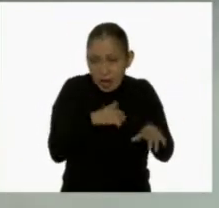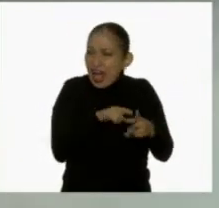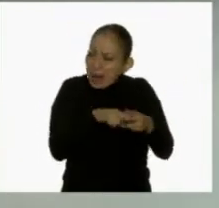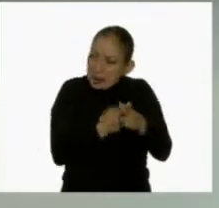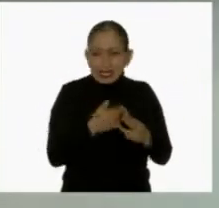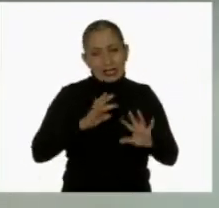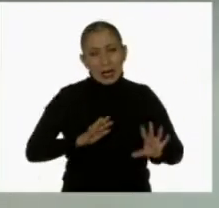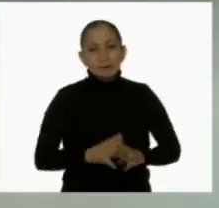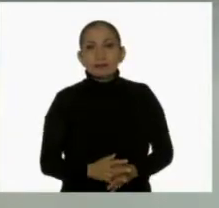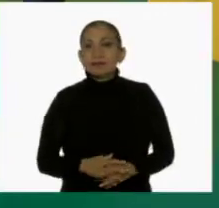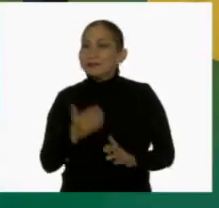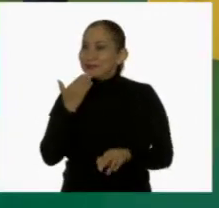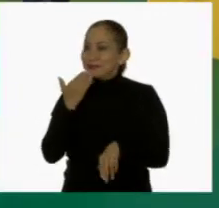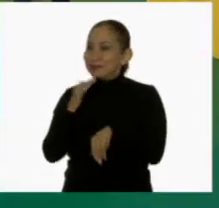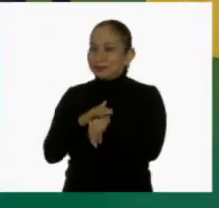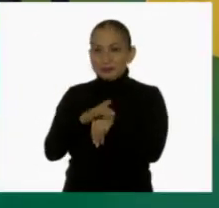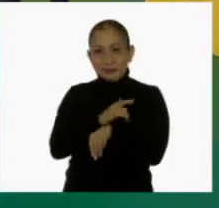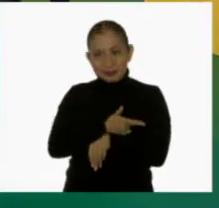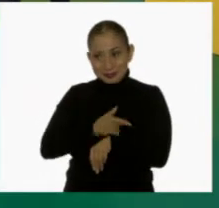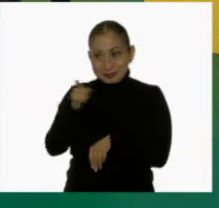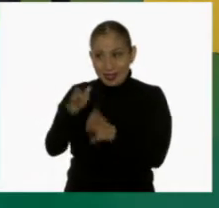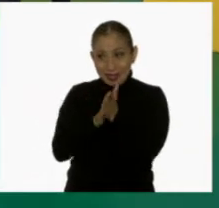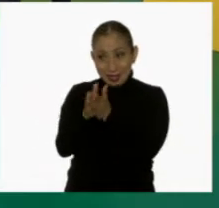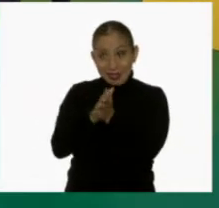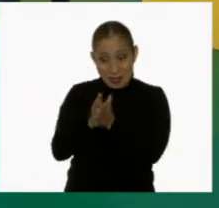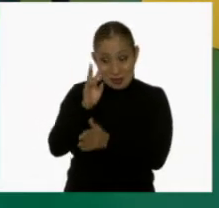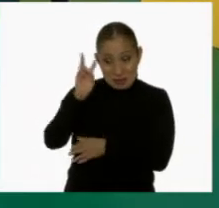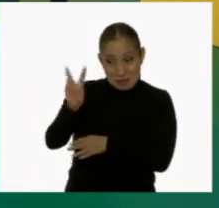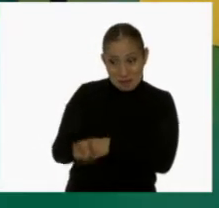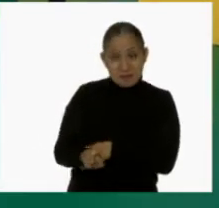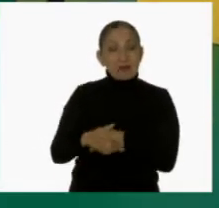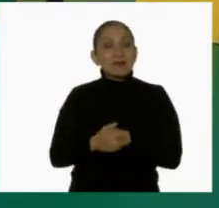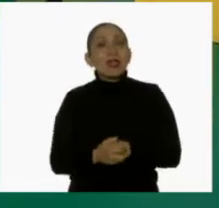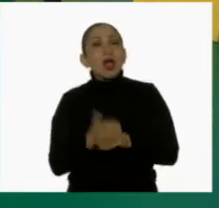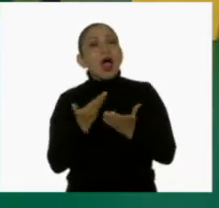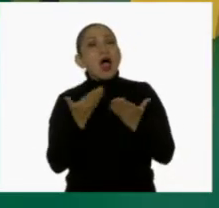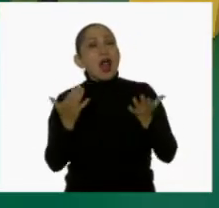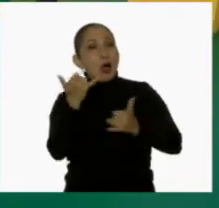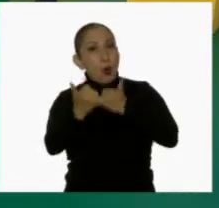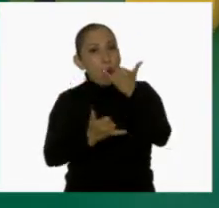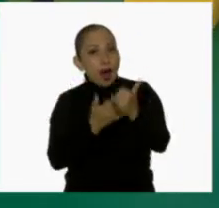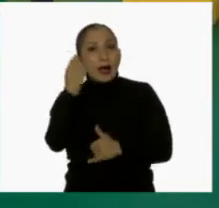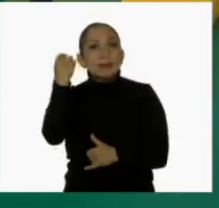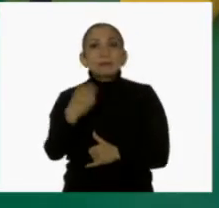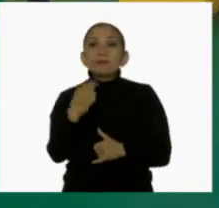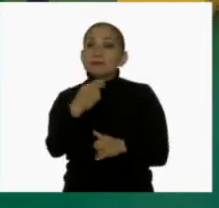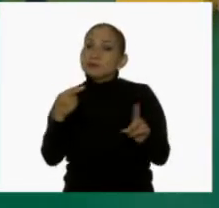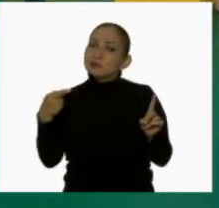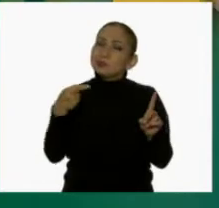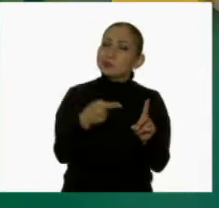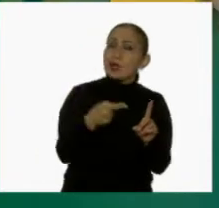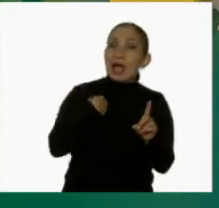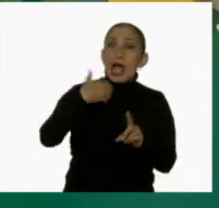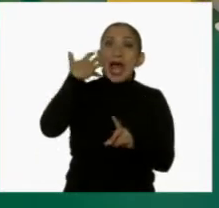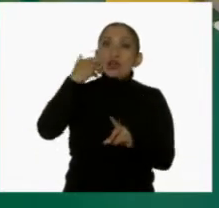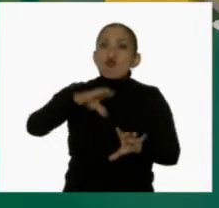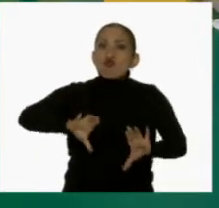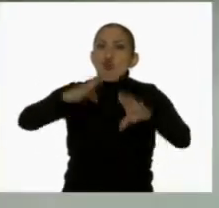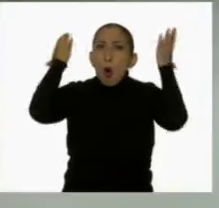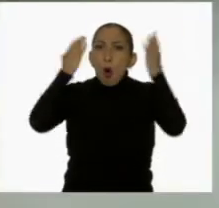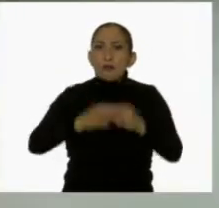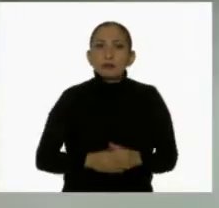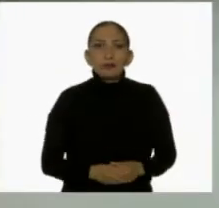comenzar. Excelente, me encanta tu entusiasmo. Y pues vamos a jugar algo que se llama Gato Veloz.